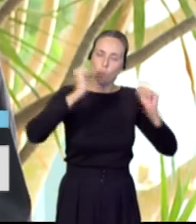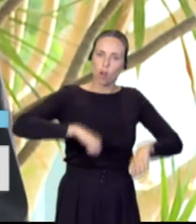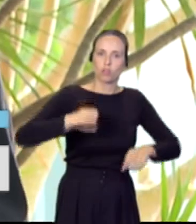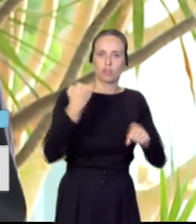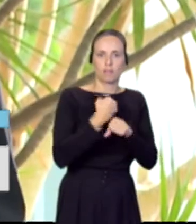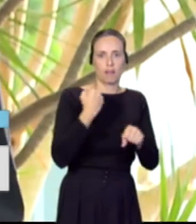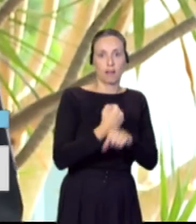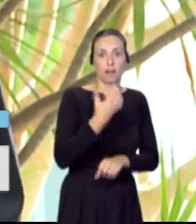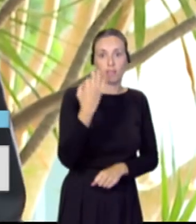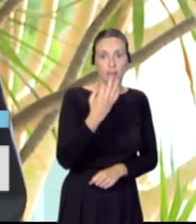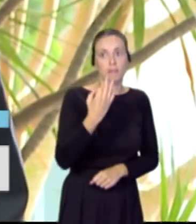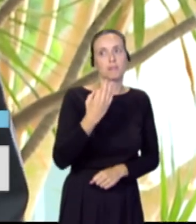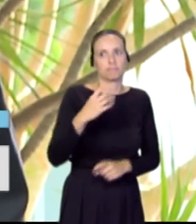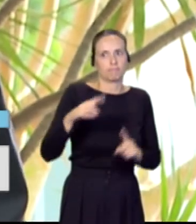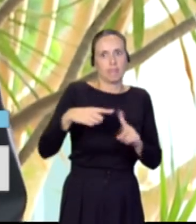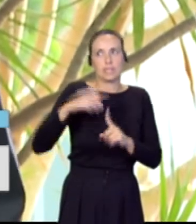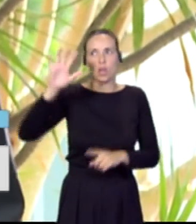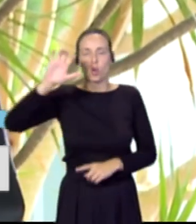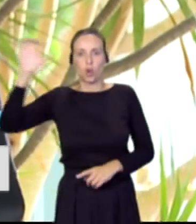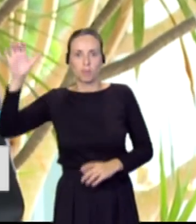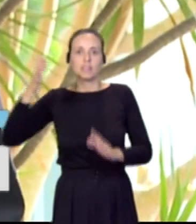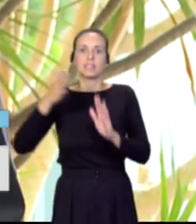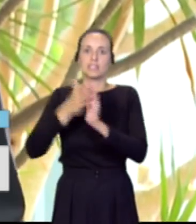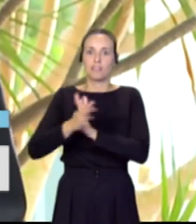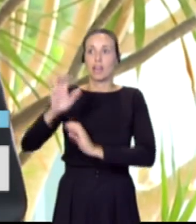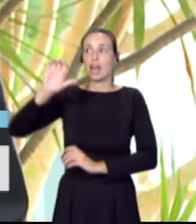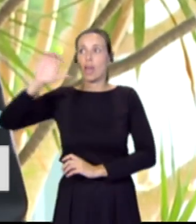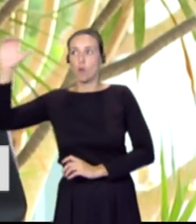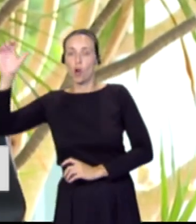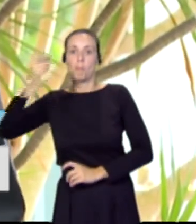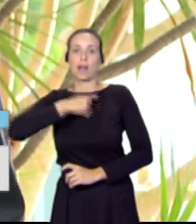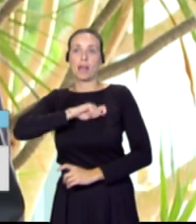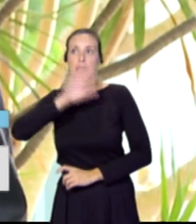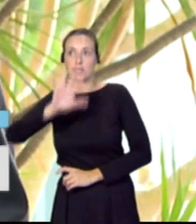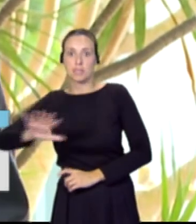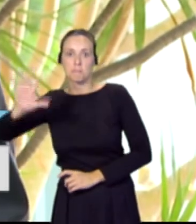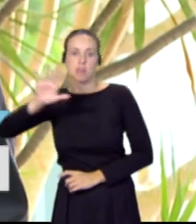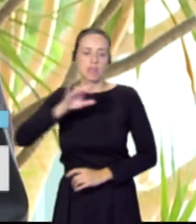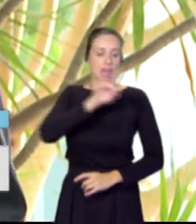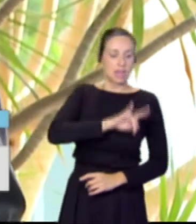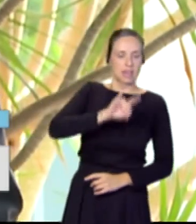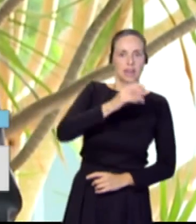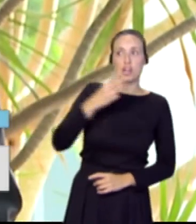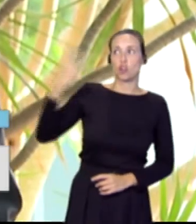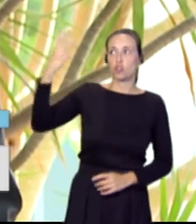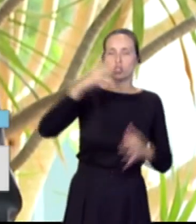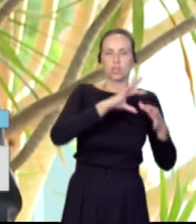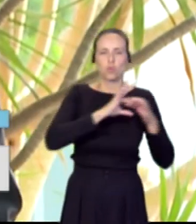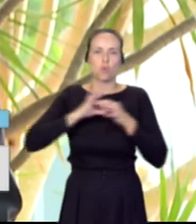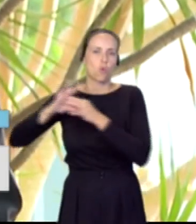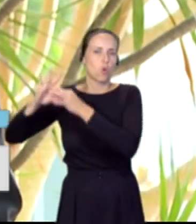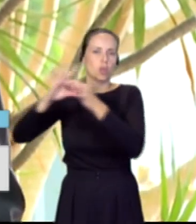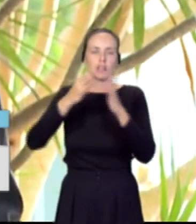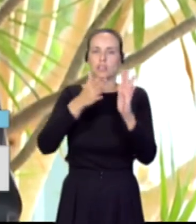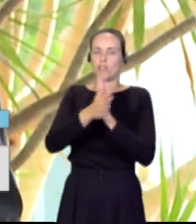cooperación entre los tres niveles, europeo, nacional y regional, que podremos marcar la diferencia y mejorar